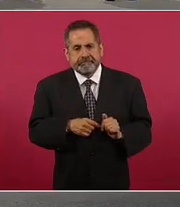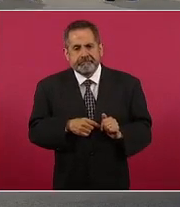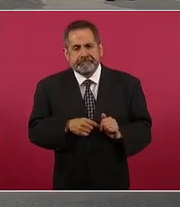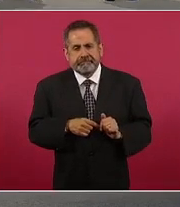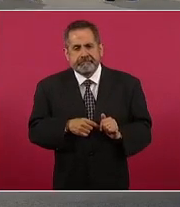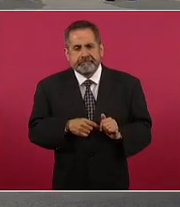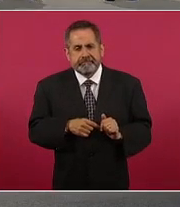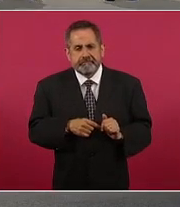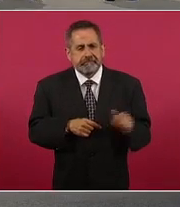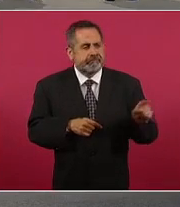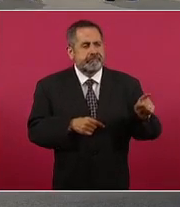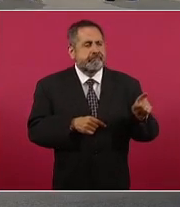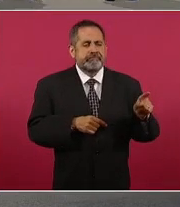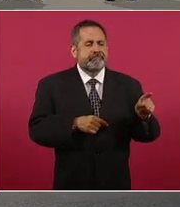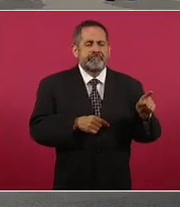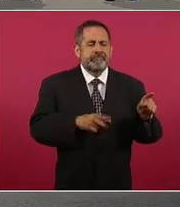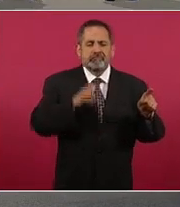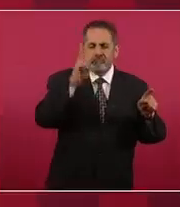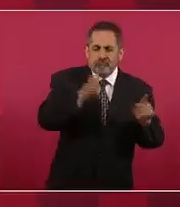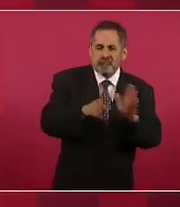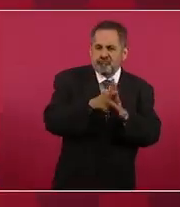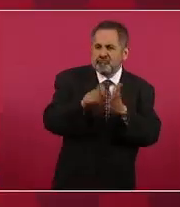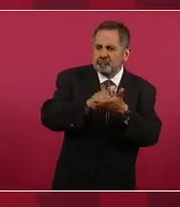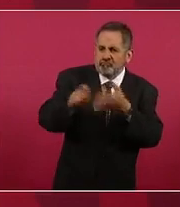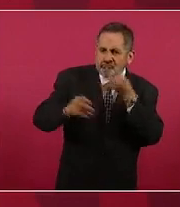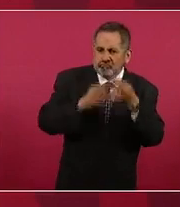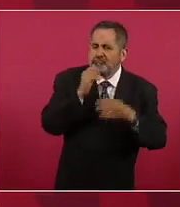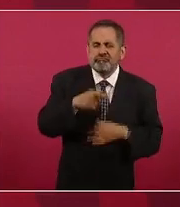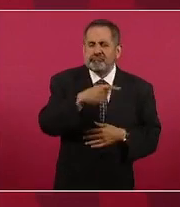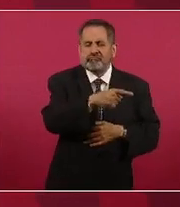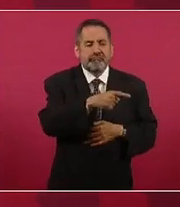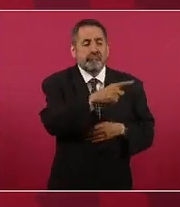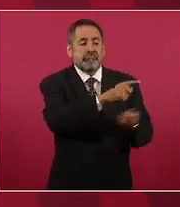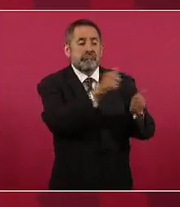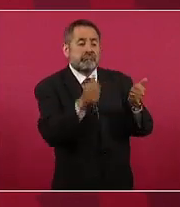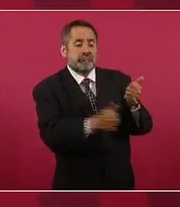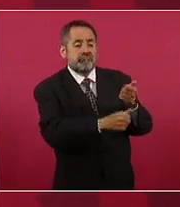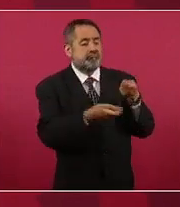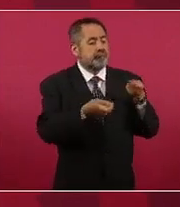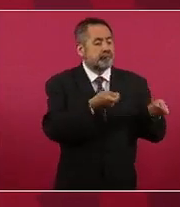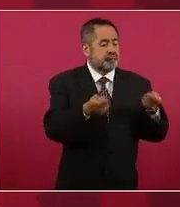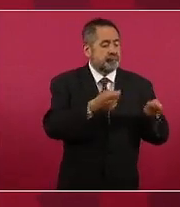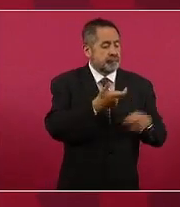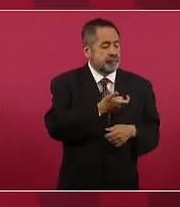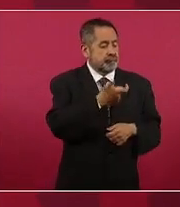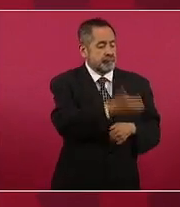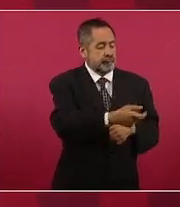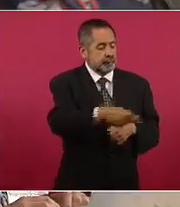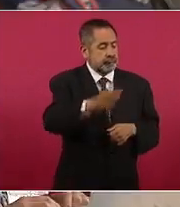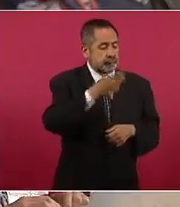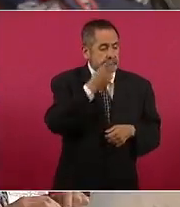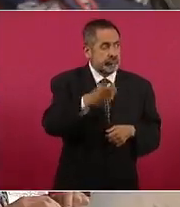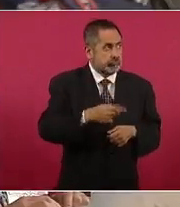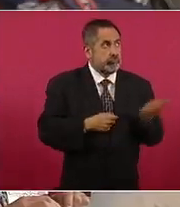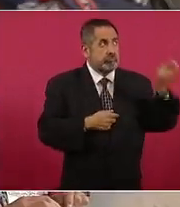voceros del poder económico y del poder político